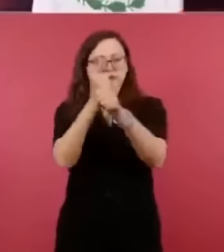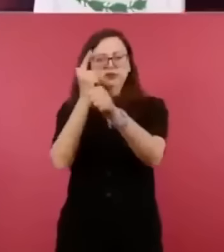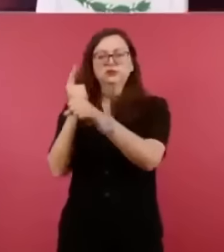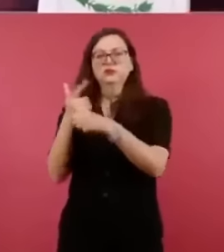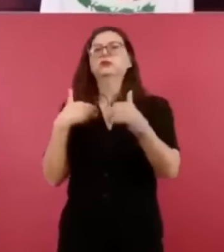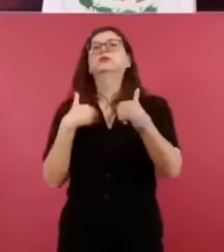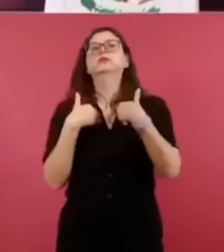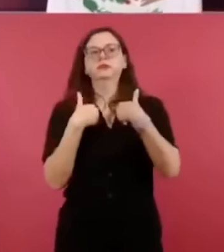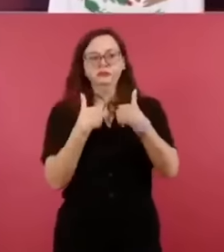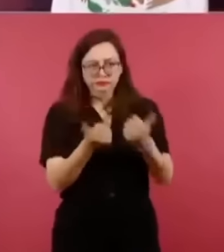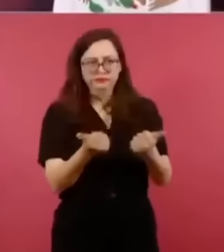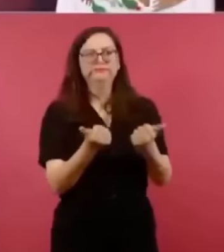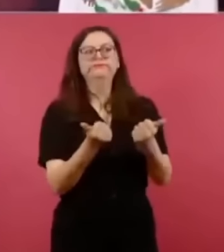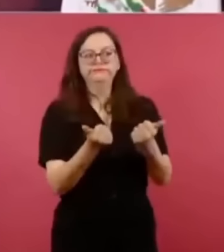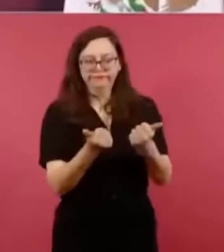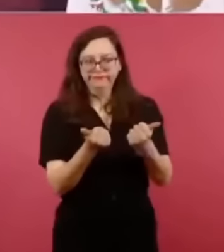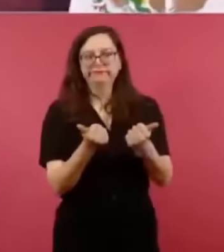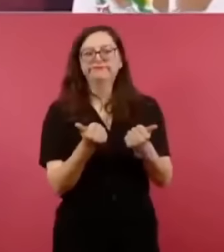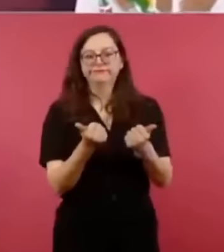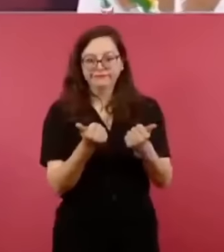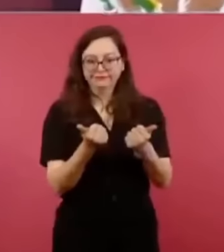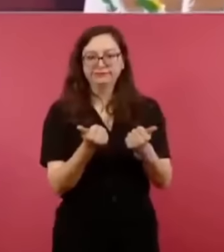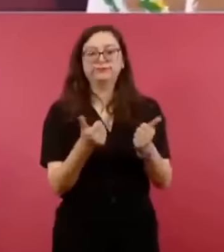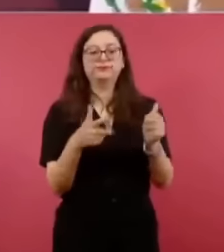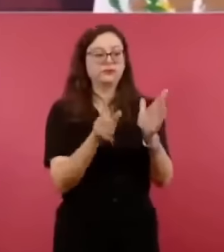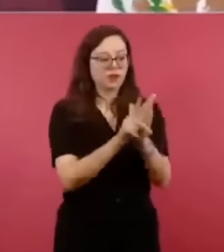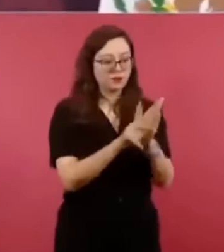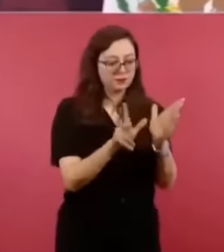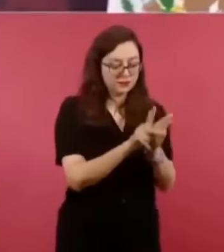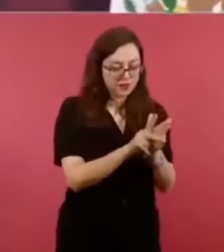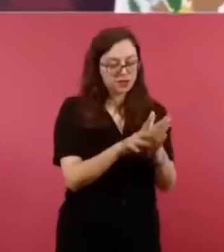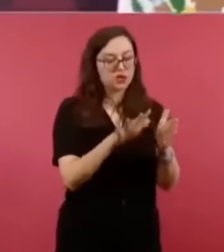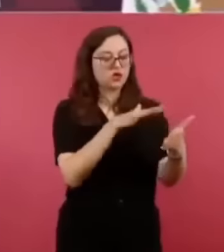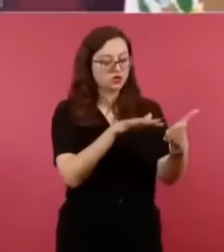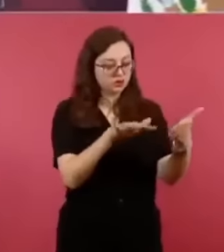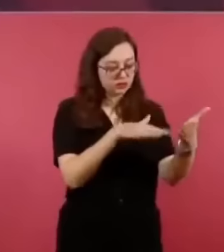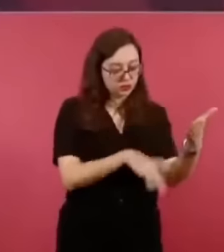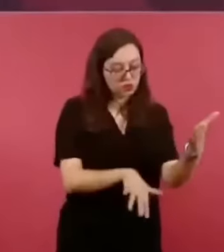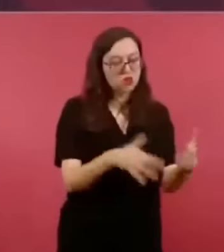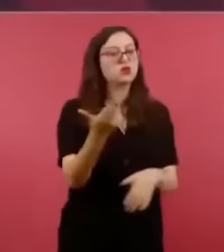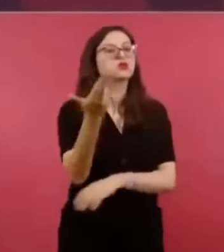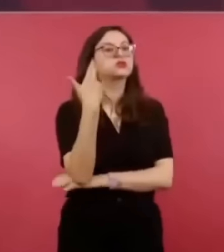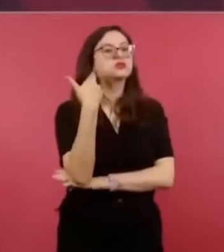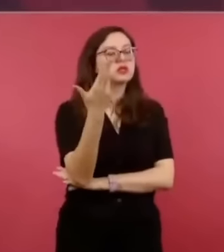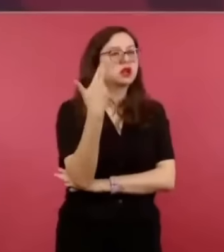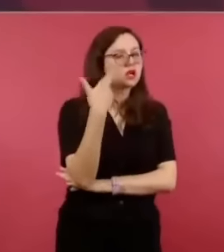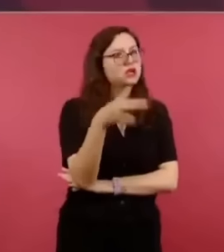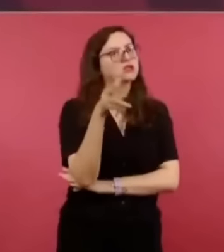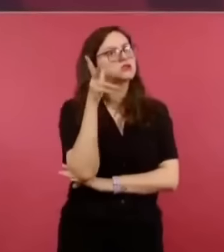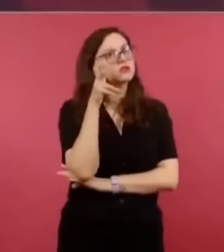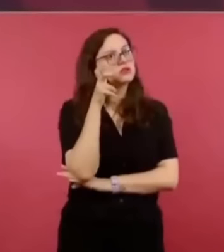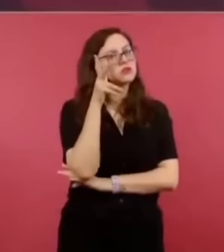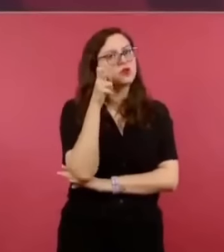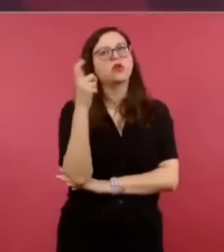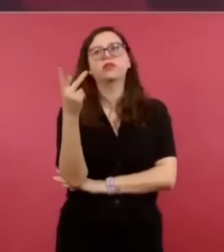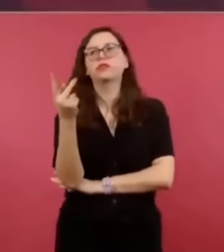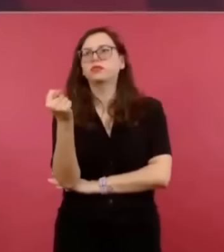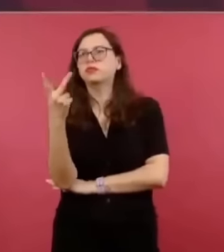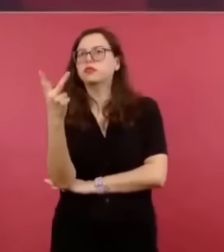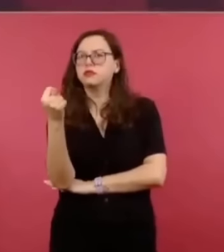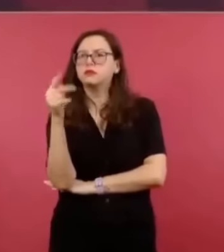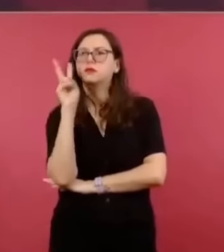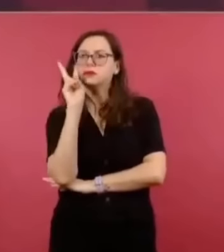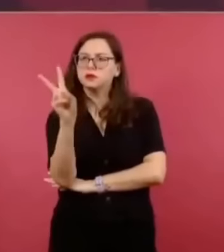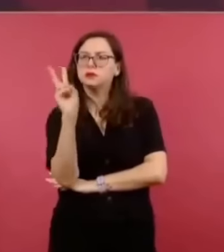a escuchar la radio, a ver la televisión, a no estarle creyendo a